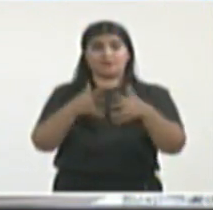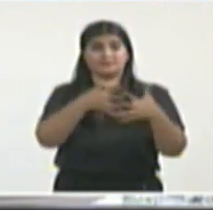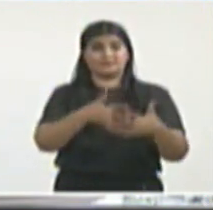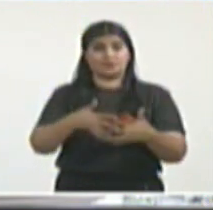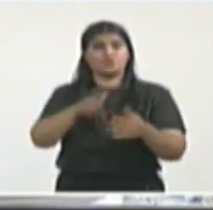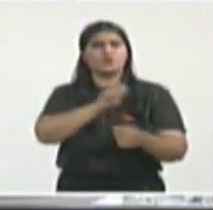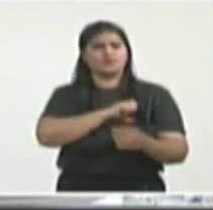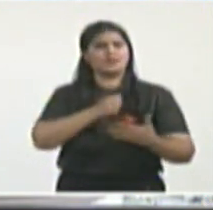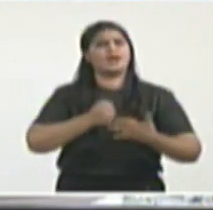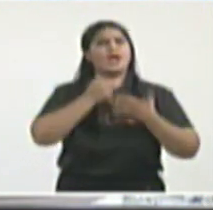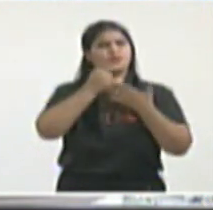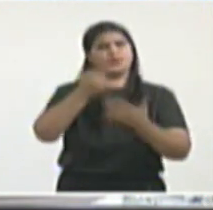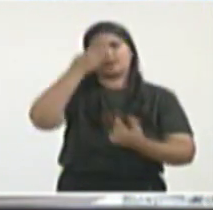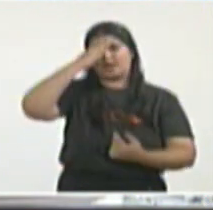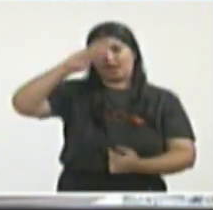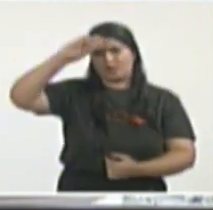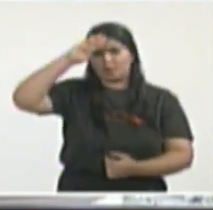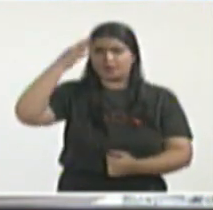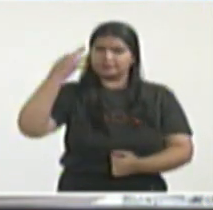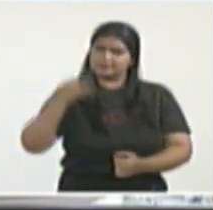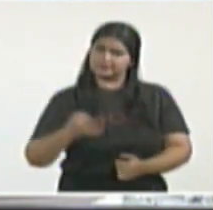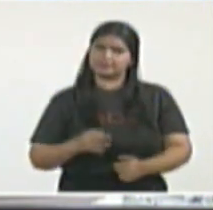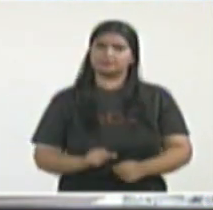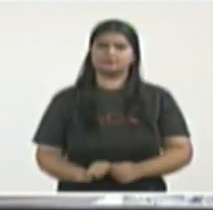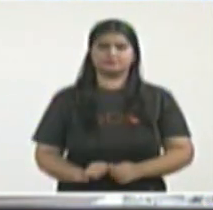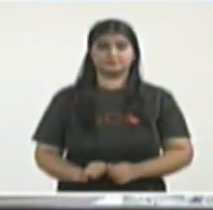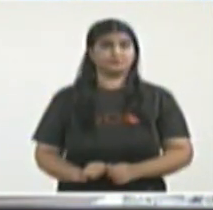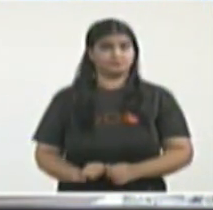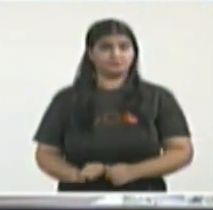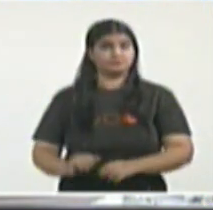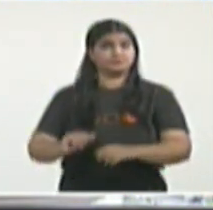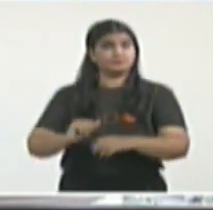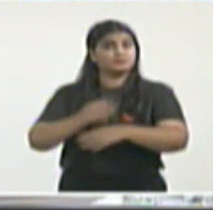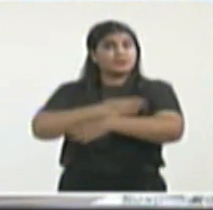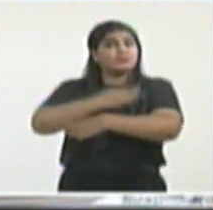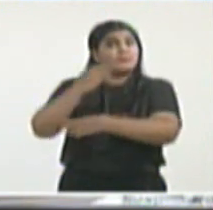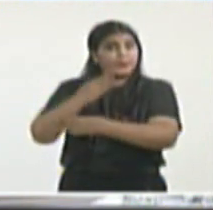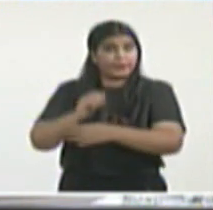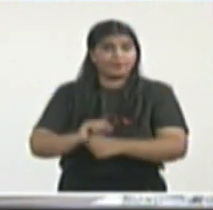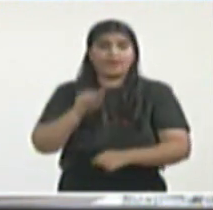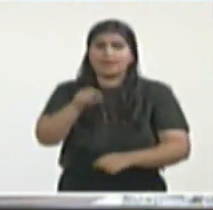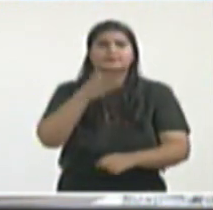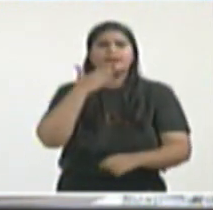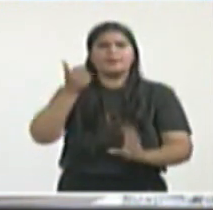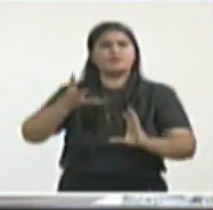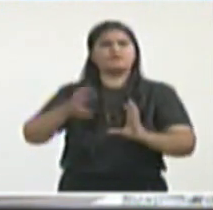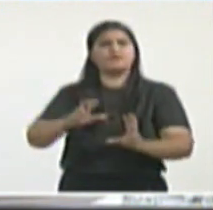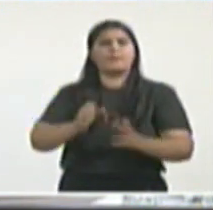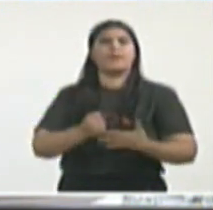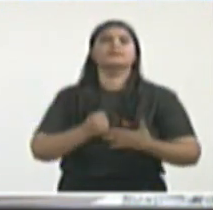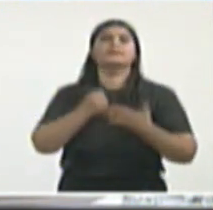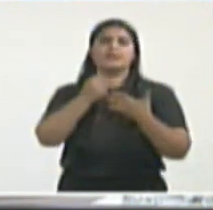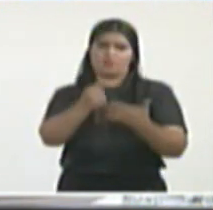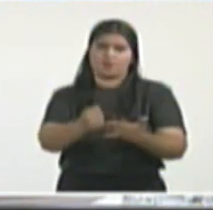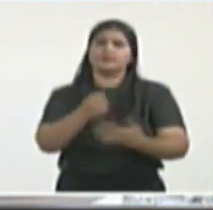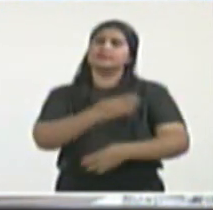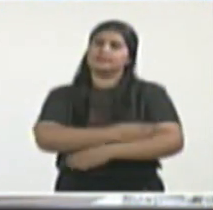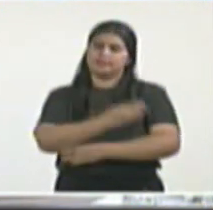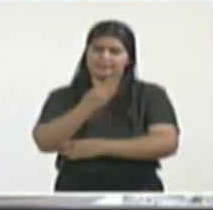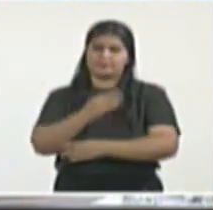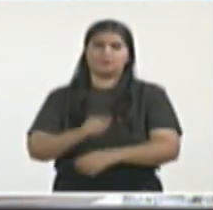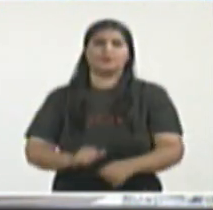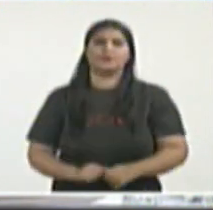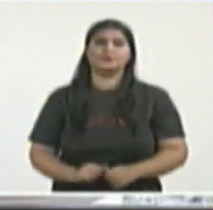durante la pandemia, porque el gobierno de los Estados Unidos ha usado la pandemia, el virus, como